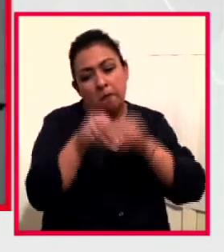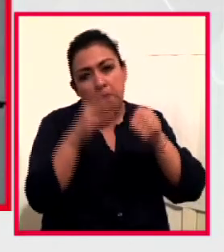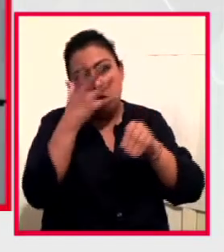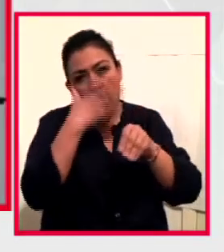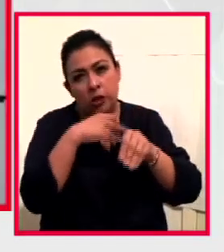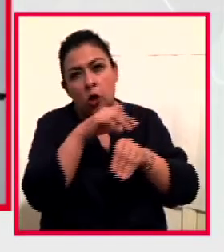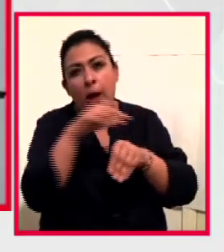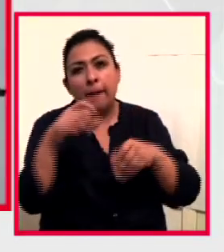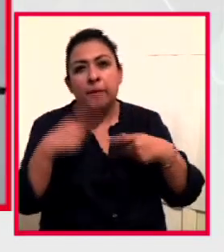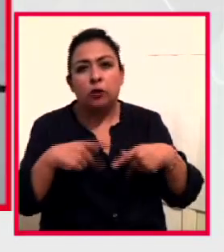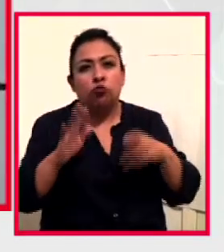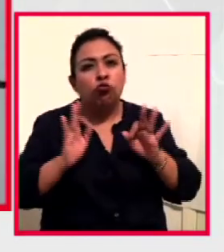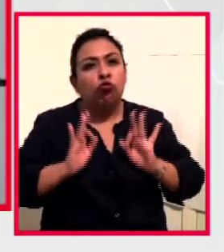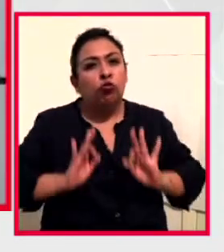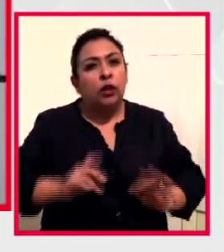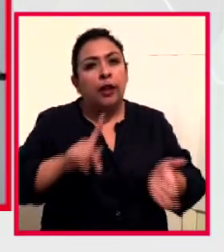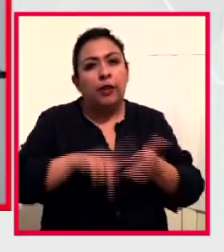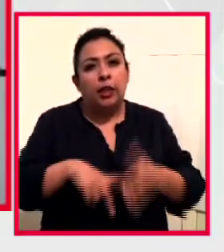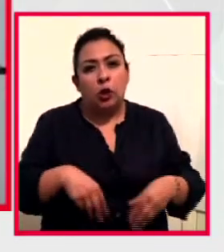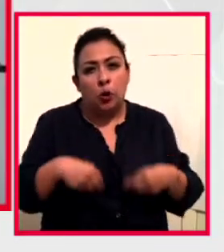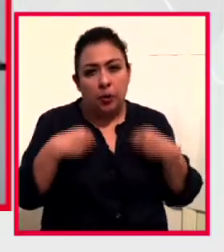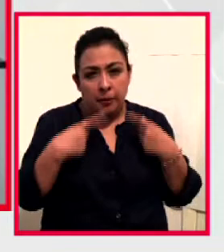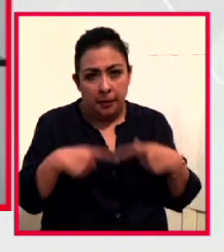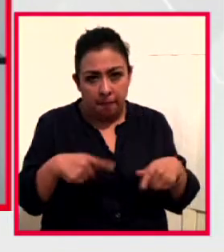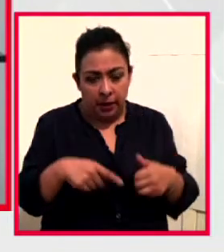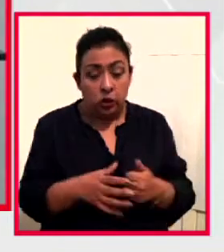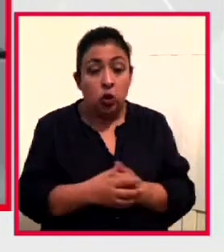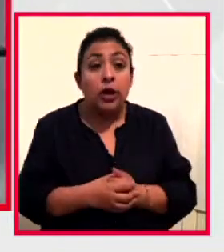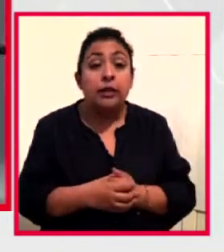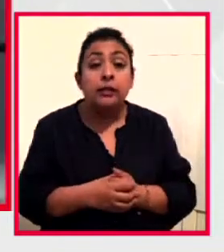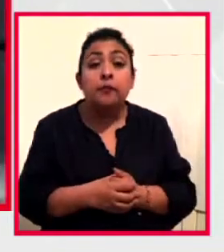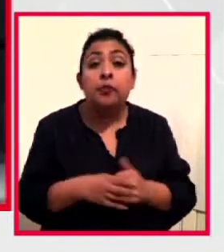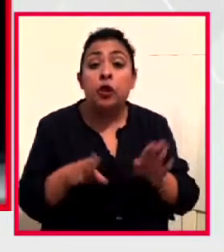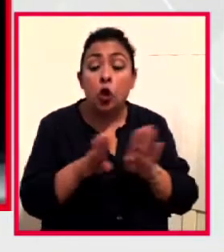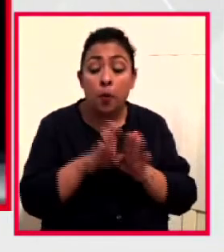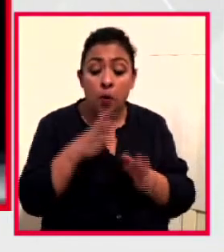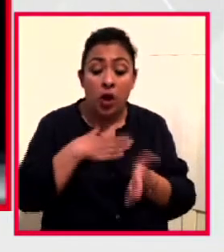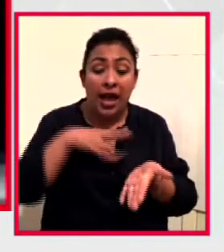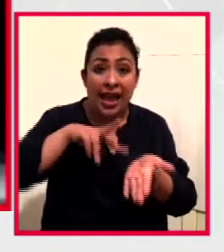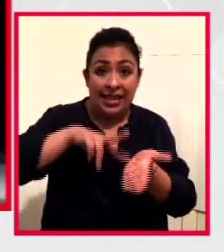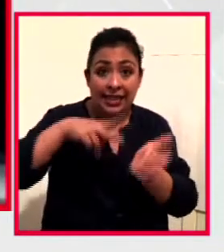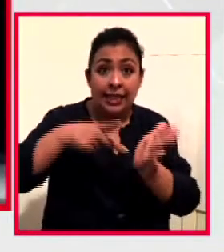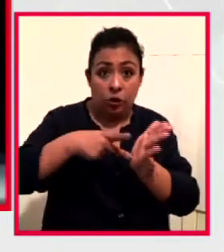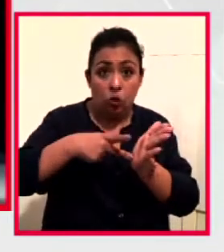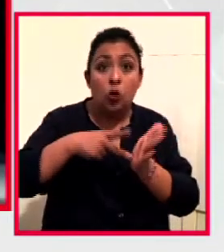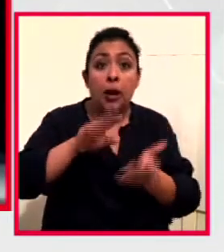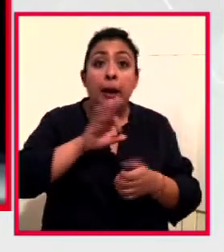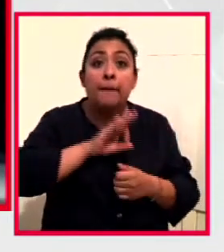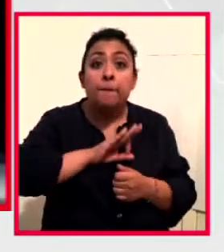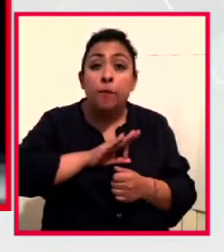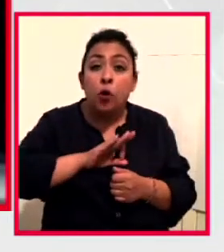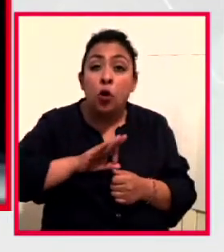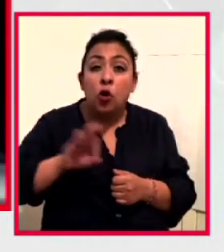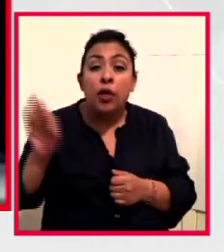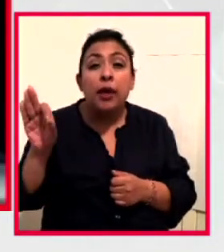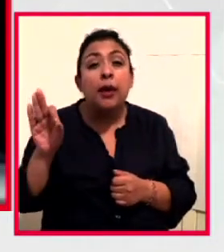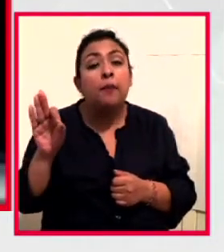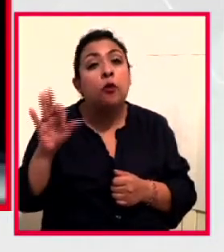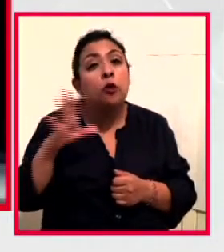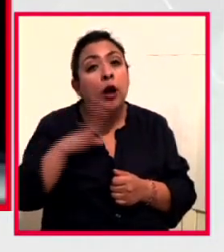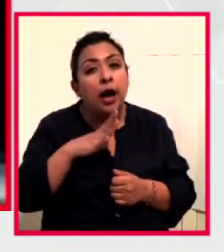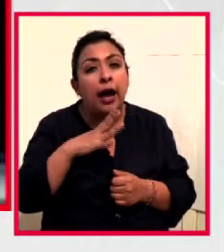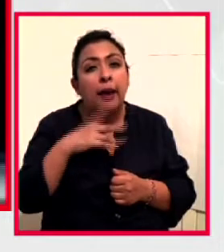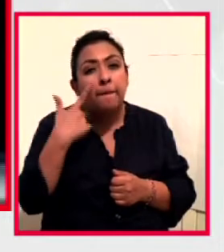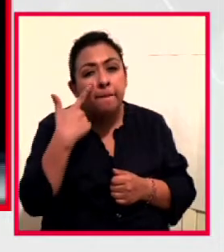de sus habitantes. ¿Cómo desde la arquitectura podemos tamizar, podemos filtrar,